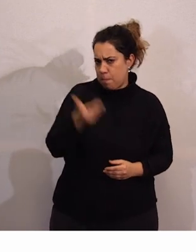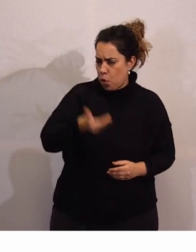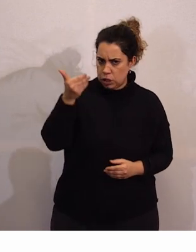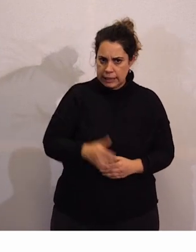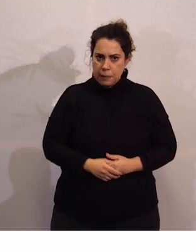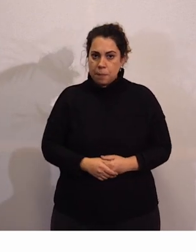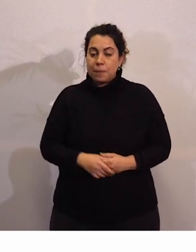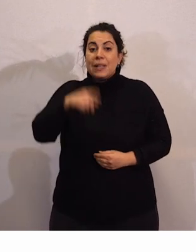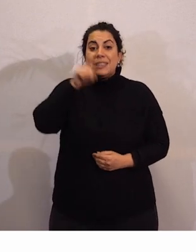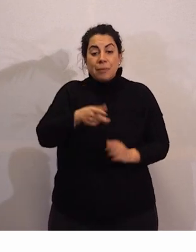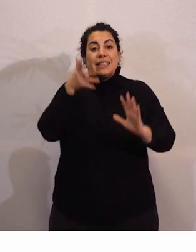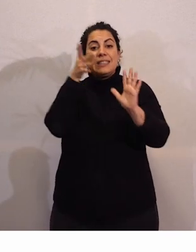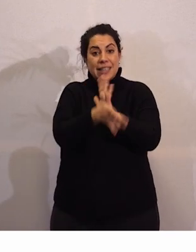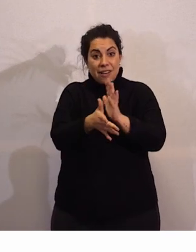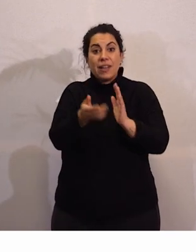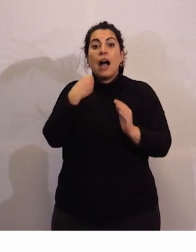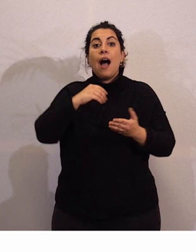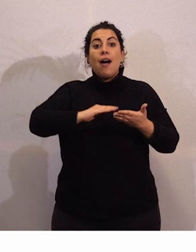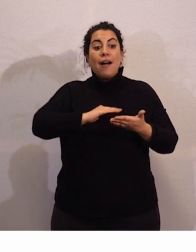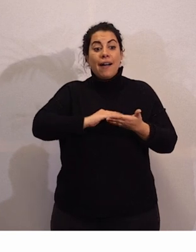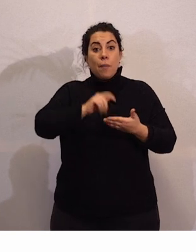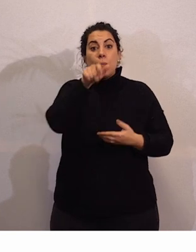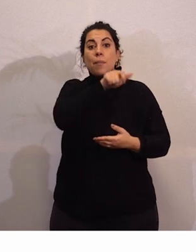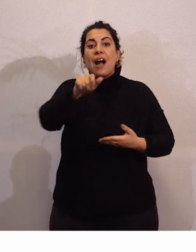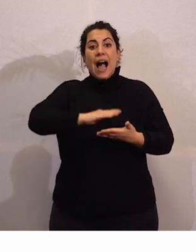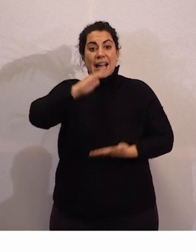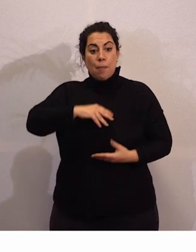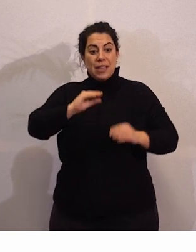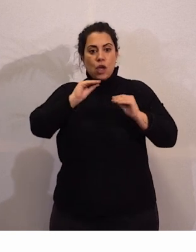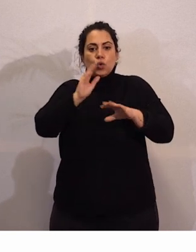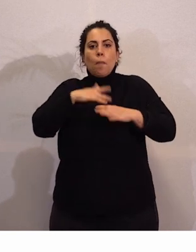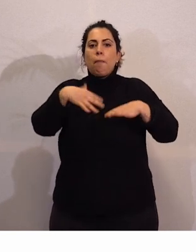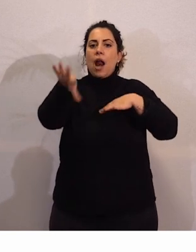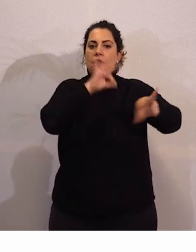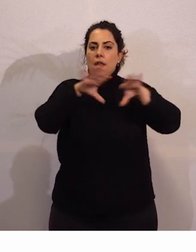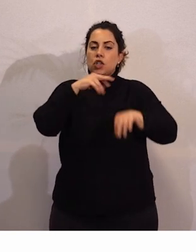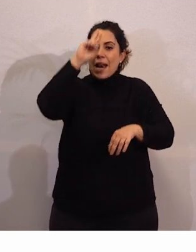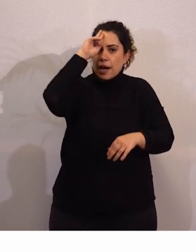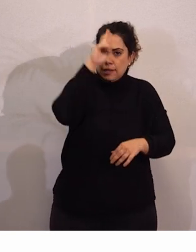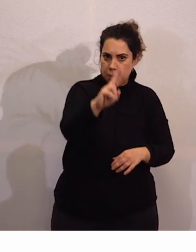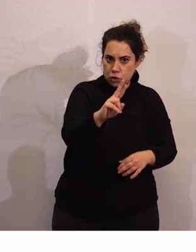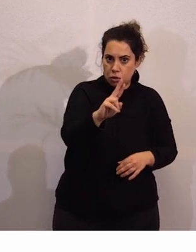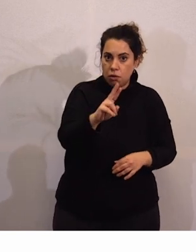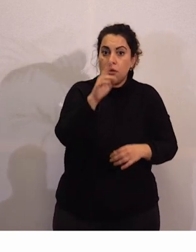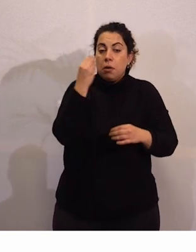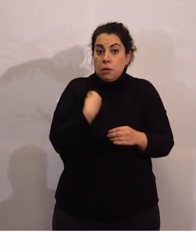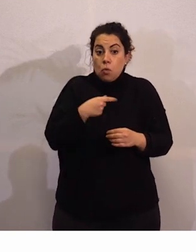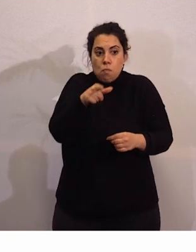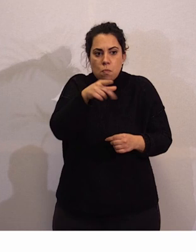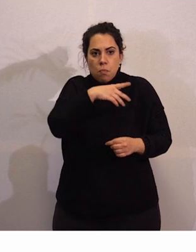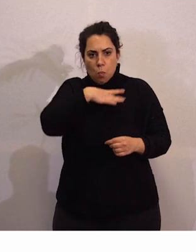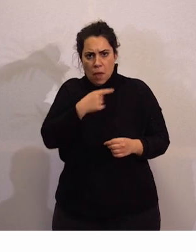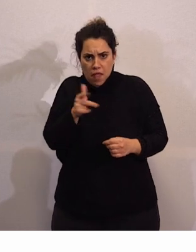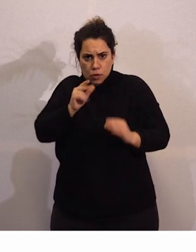También supone respetar la capacidad de las personas para tomar sus propias decisiones y así puedan defender sus derechos.